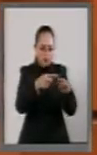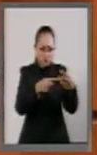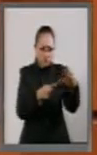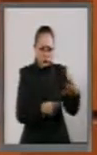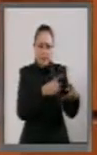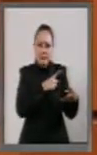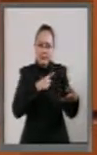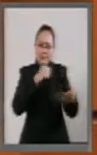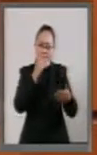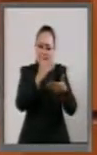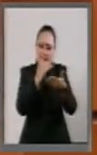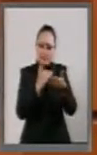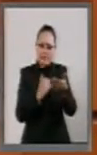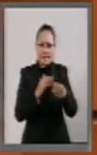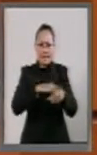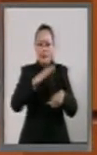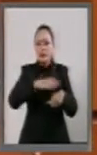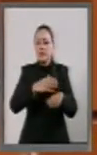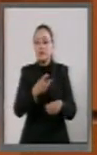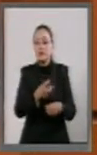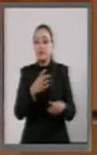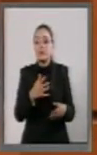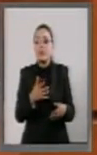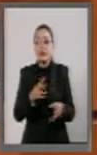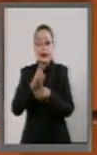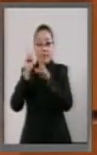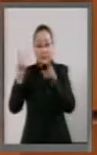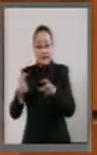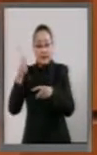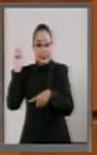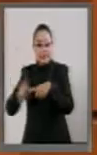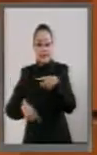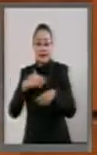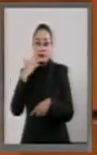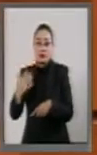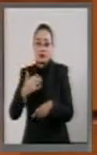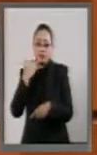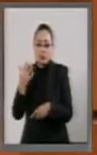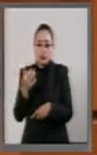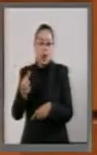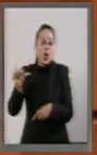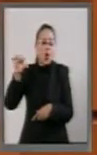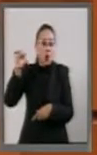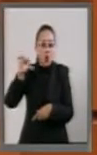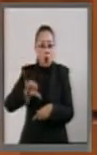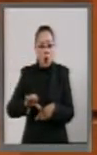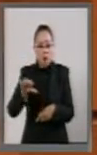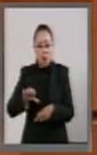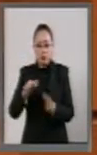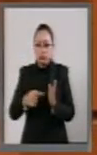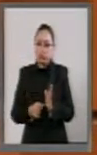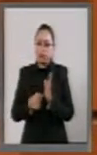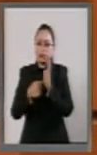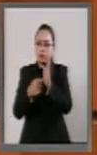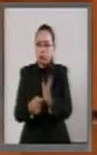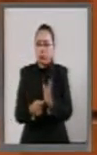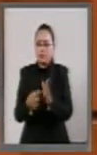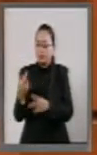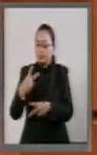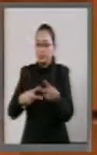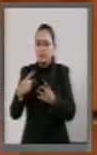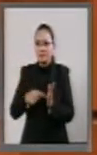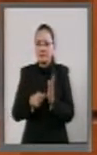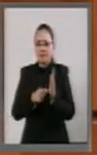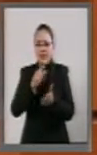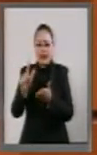En materia de anticorrupción, venimos hoy justamente a presentar estas leyes